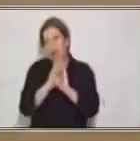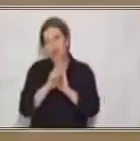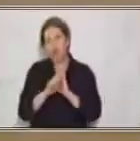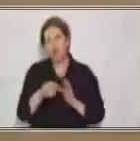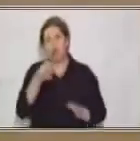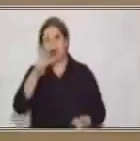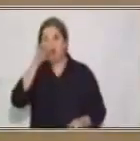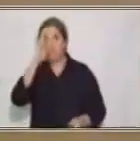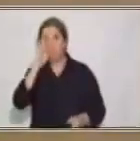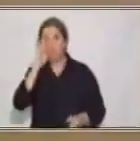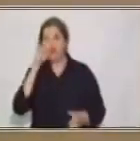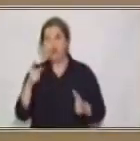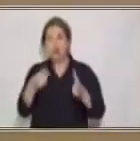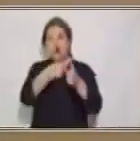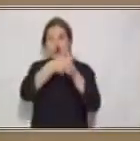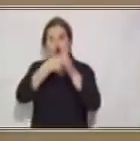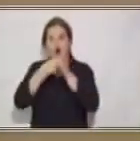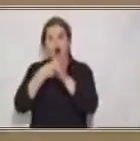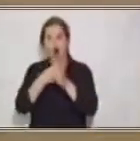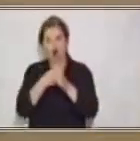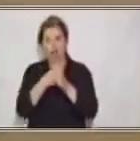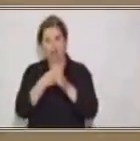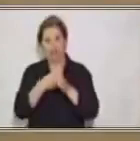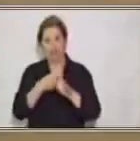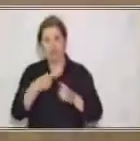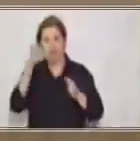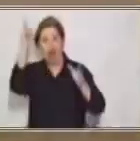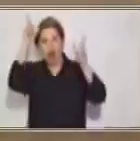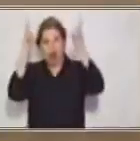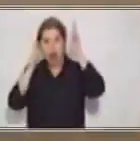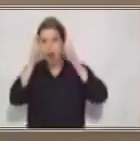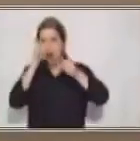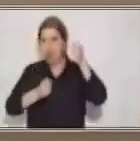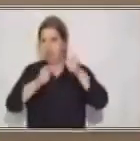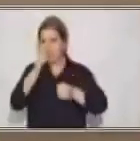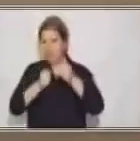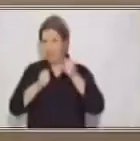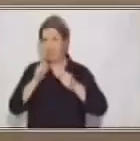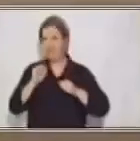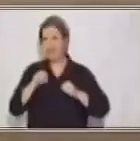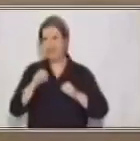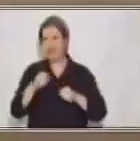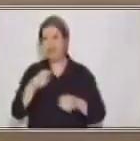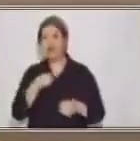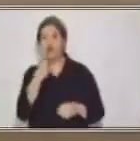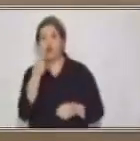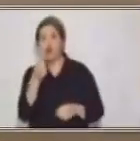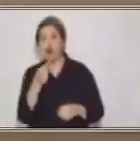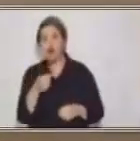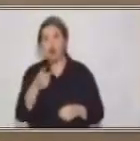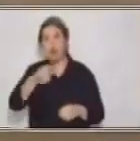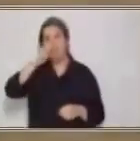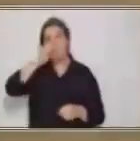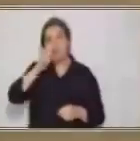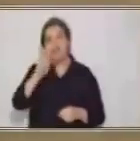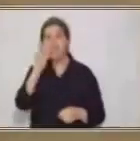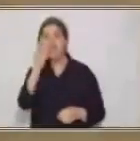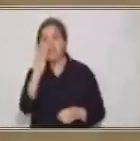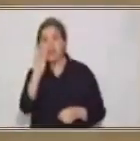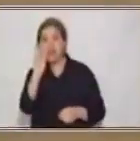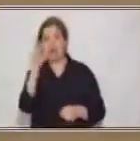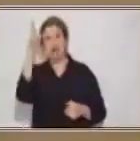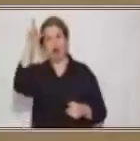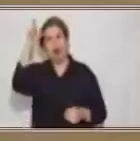digo café y leche, quiere decir que me van a llevar el café y aparte me van a llevar la leche, ¿verdad? Es muy importante saber usar